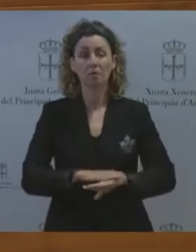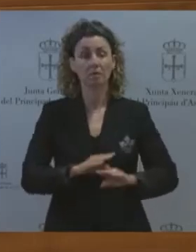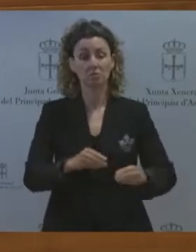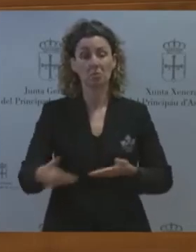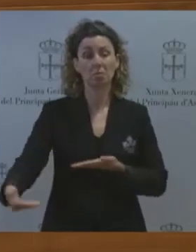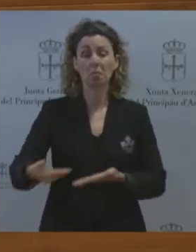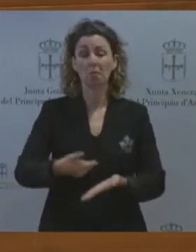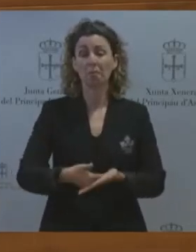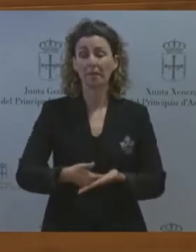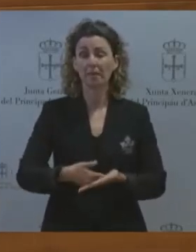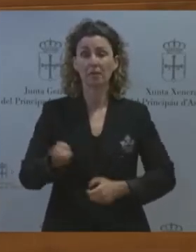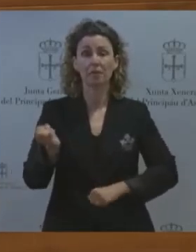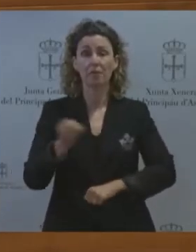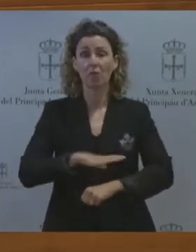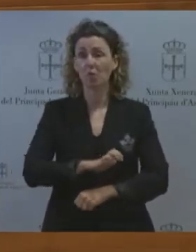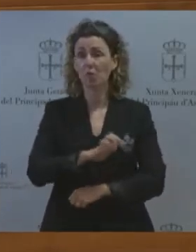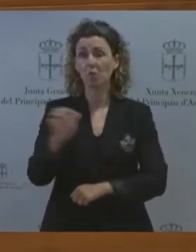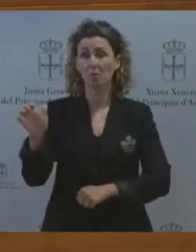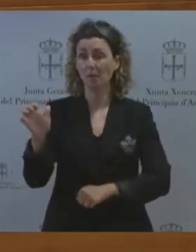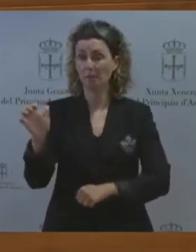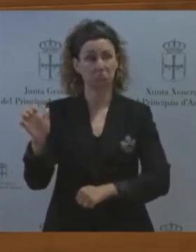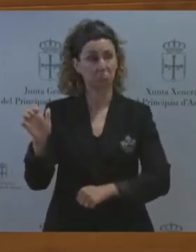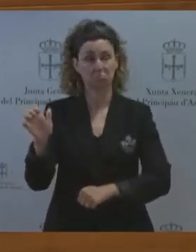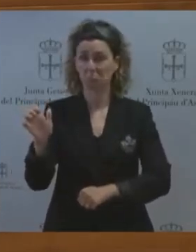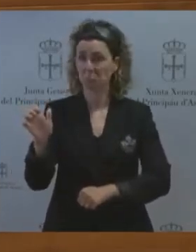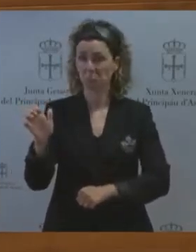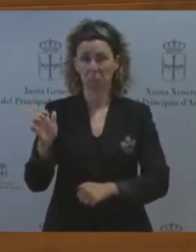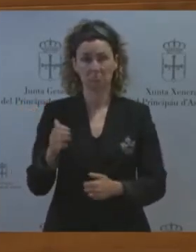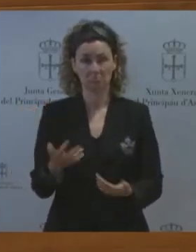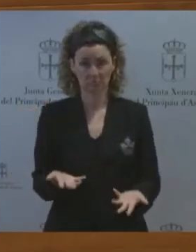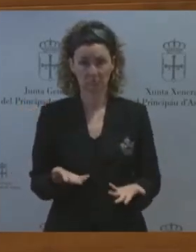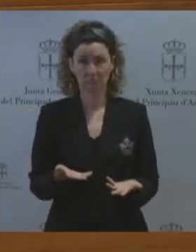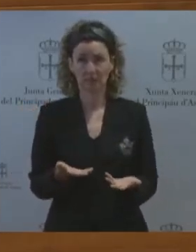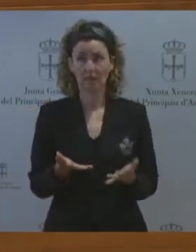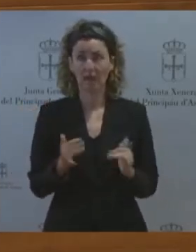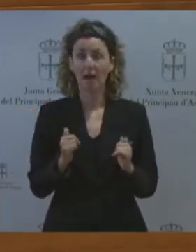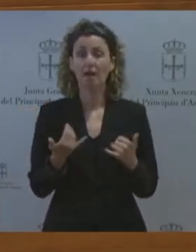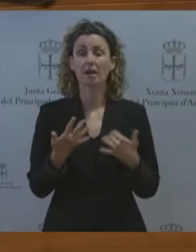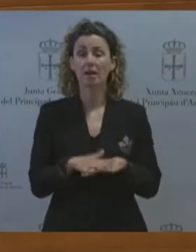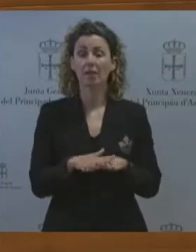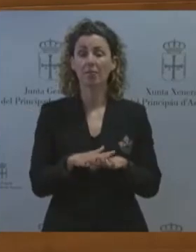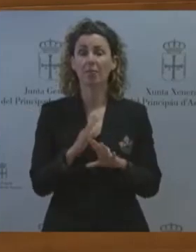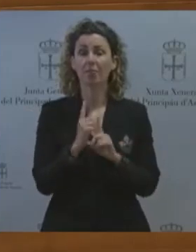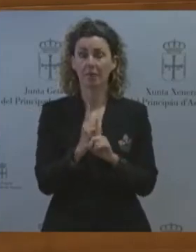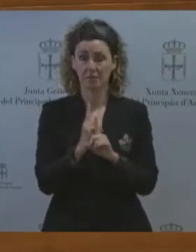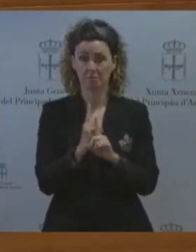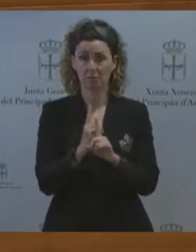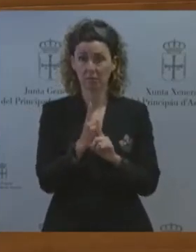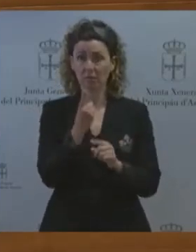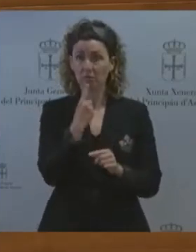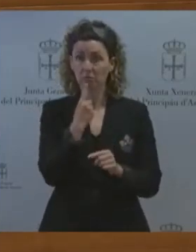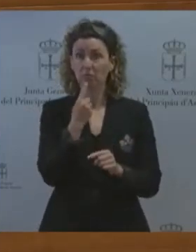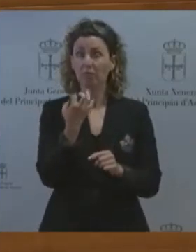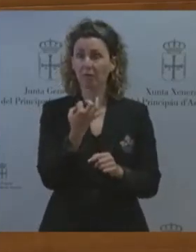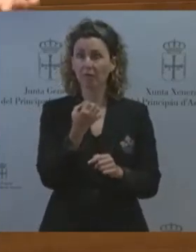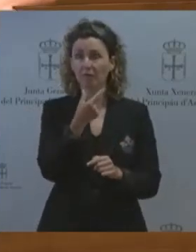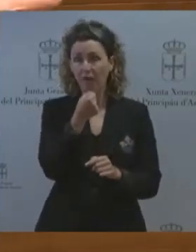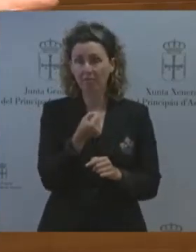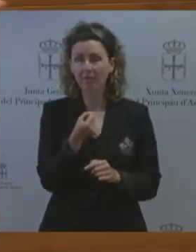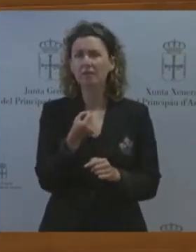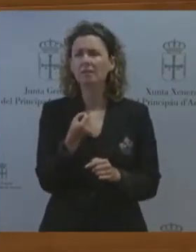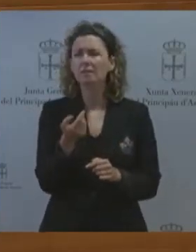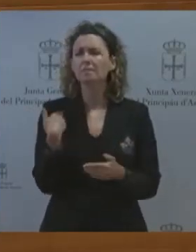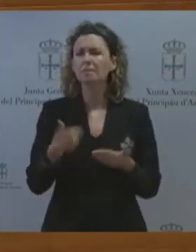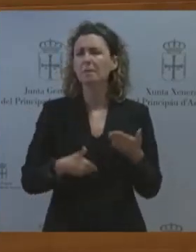instrumento europeo que existe sobre eso la red de estas europeas de transporte el instrumento se llama connecting facility la prensa decía el otro día con razón que usted no ha presentado ninguna